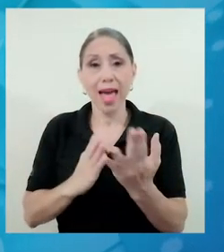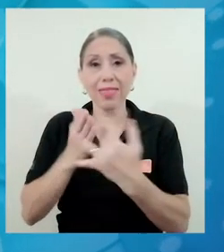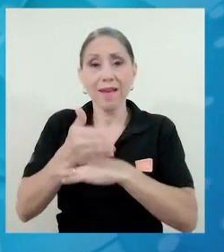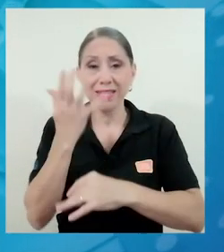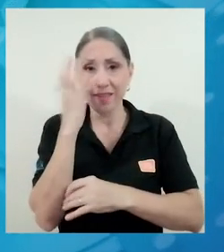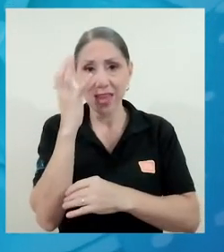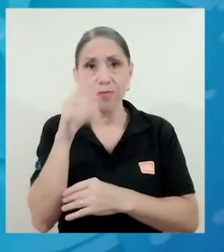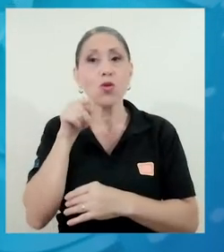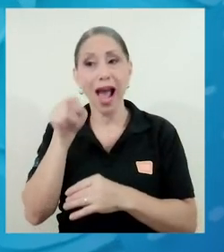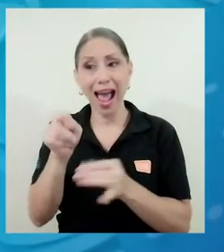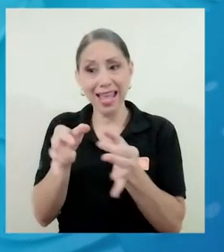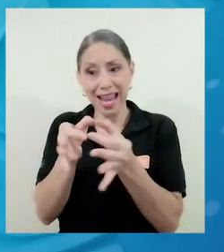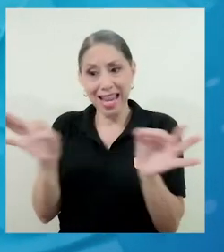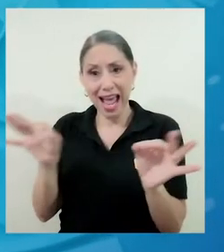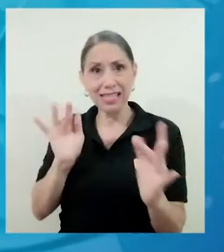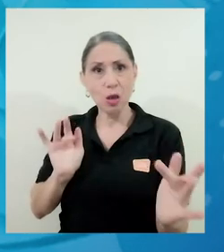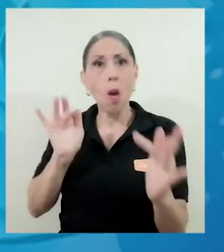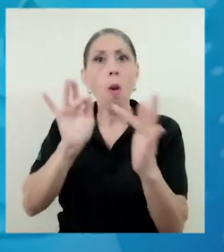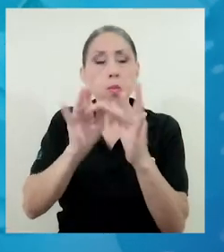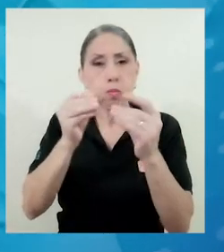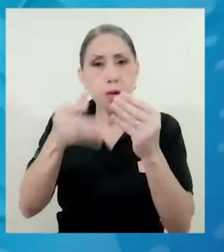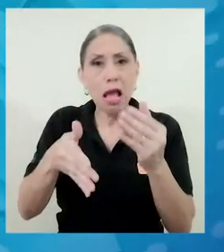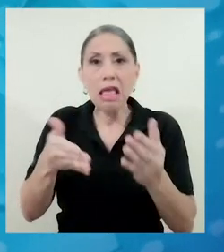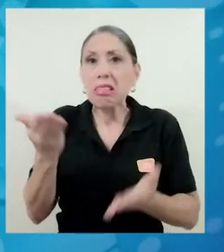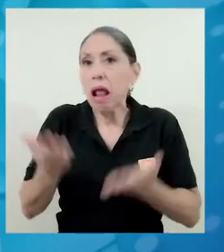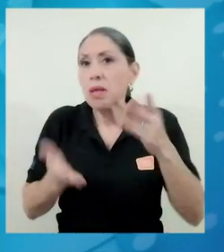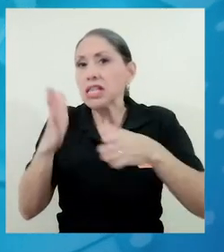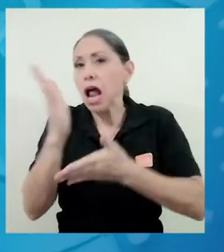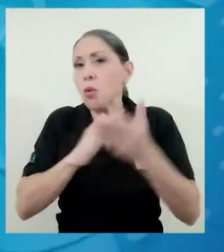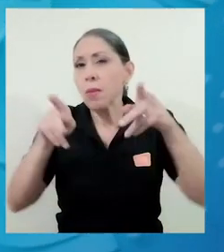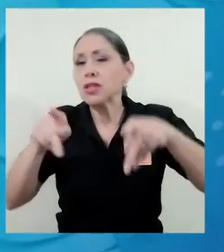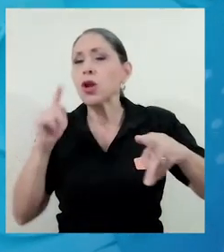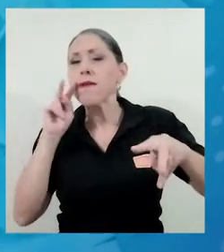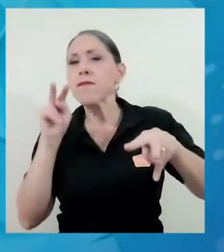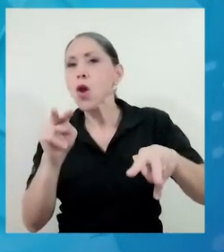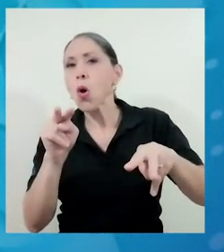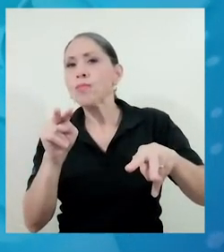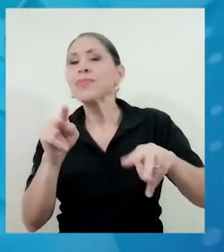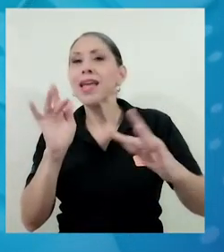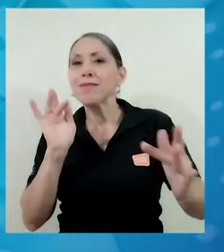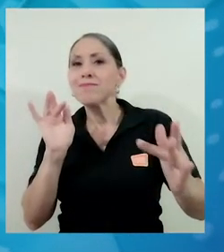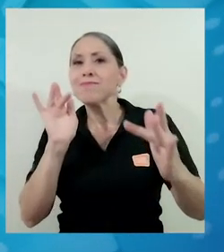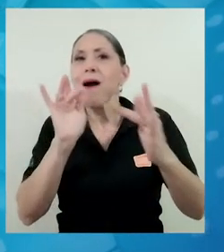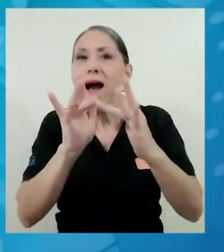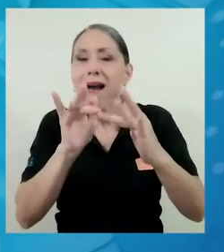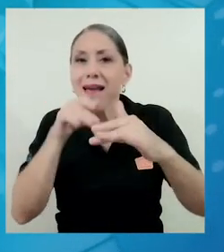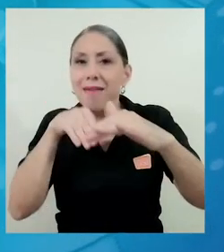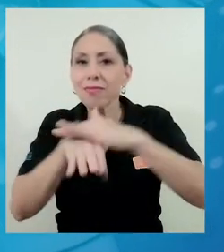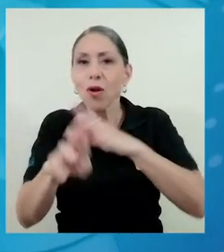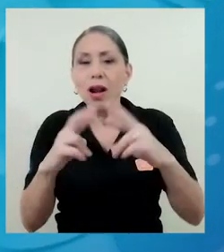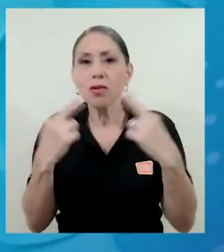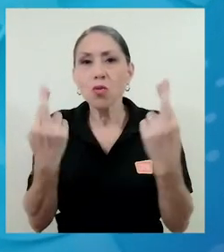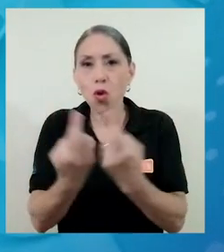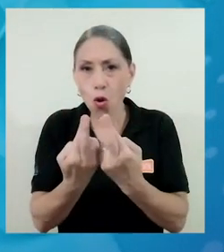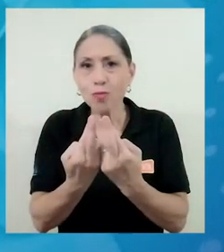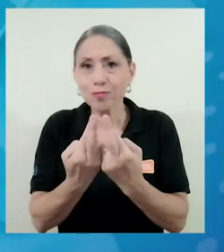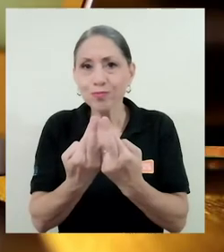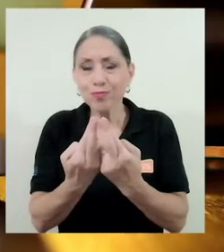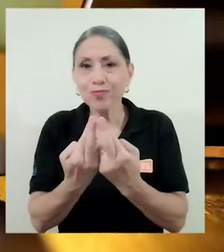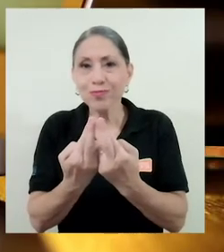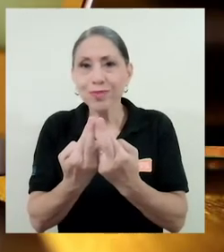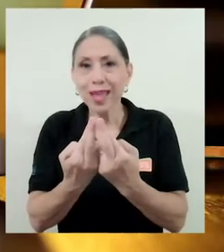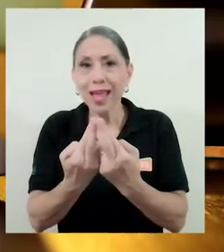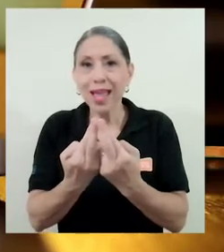y ahí compartimos el enlace. Suponemos que alguien vio el enlace, ingresó a la reunión,